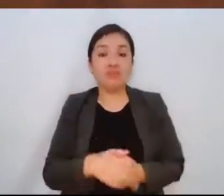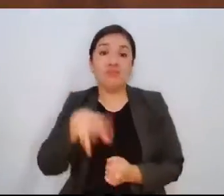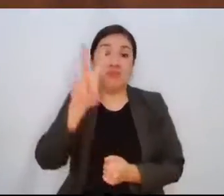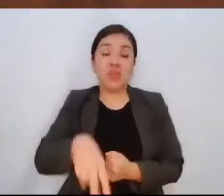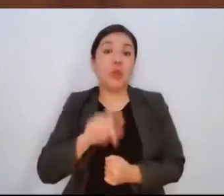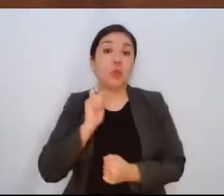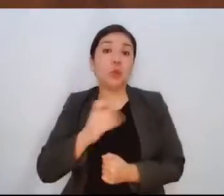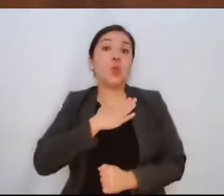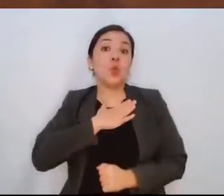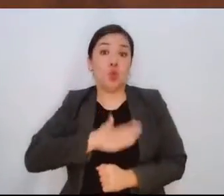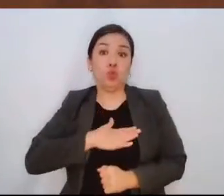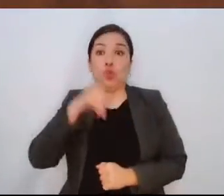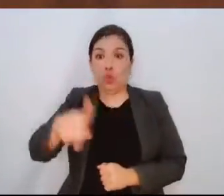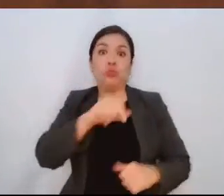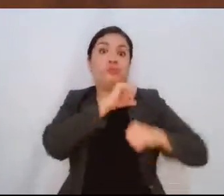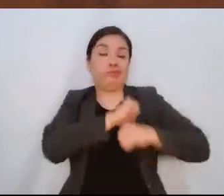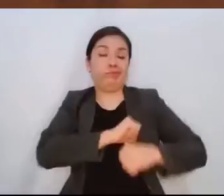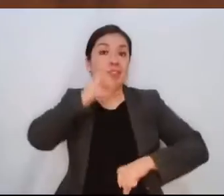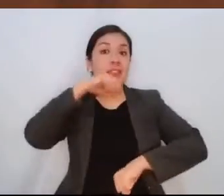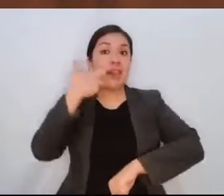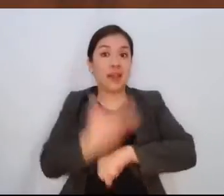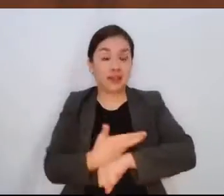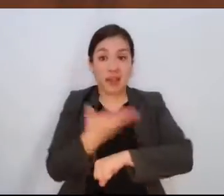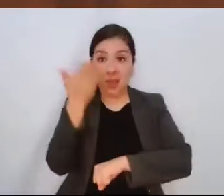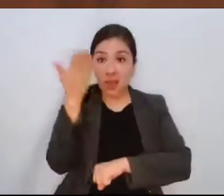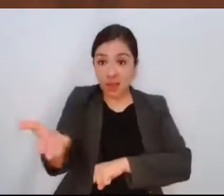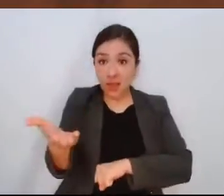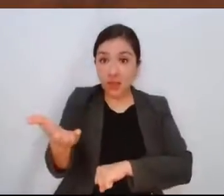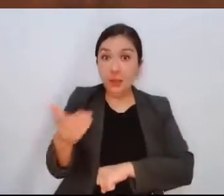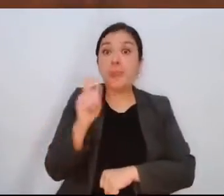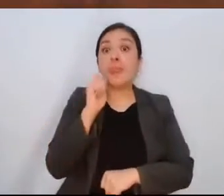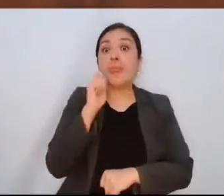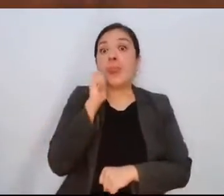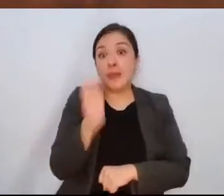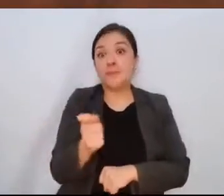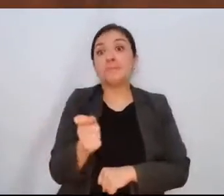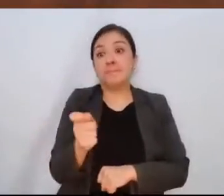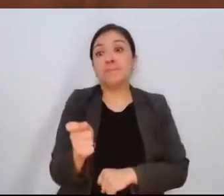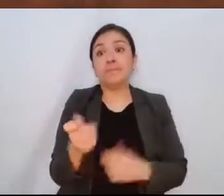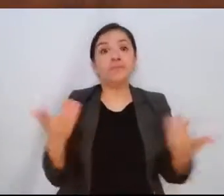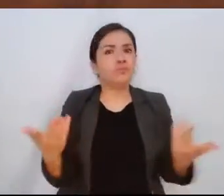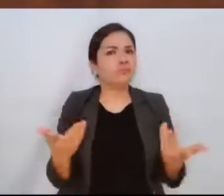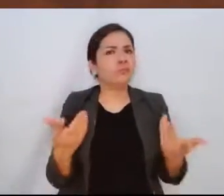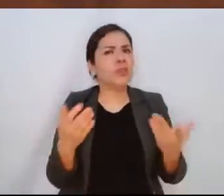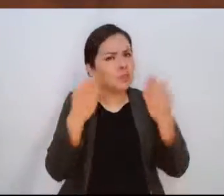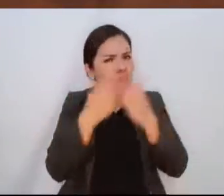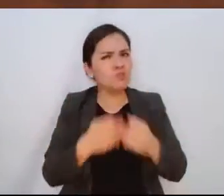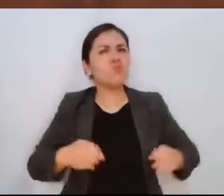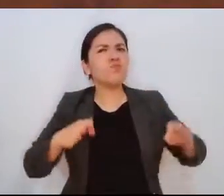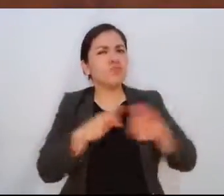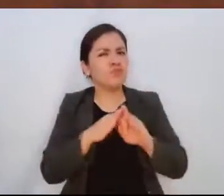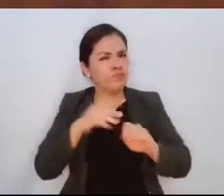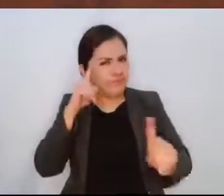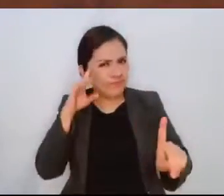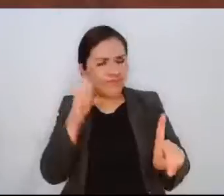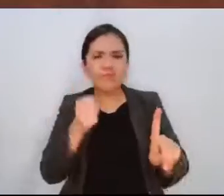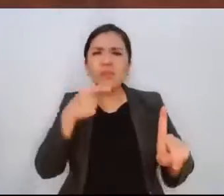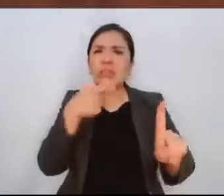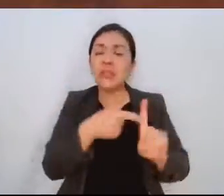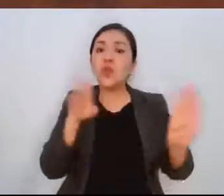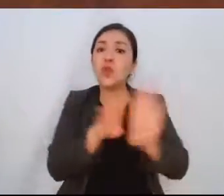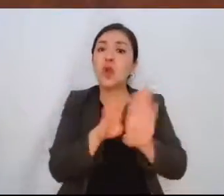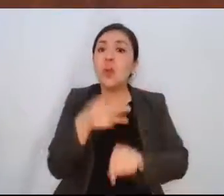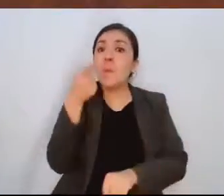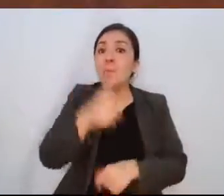en su secretaría, señor secretario, que en esencia y concepto, lo estipulado por la ley